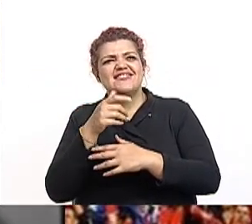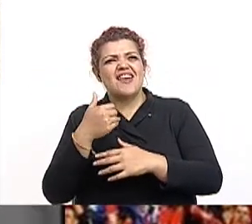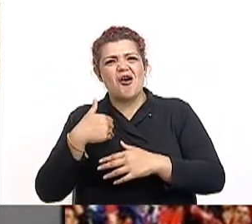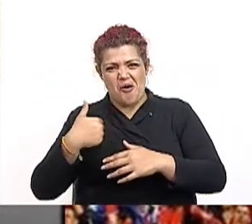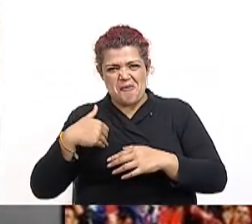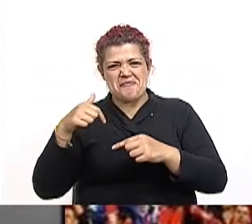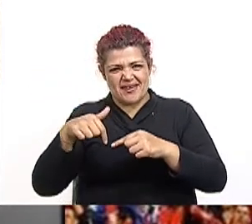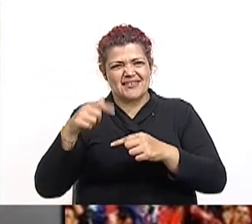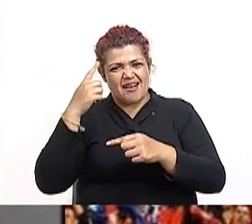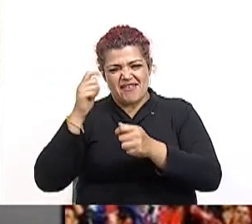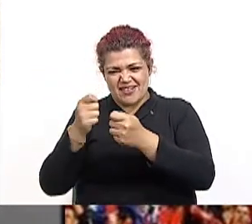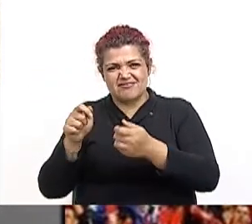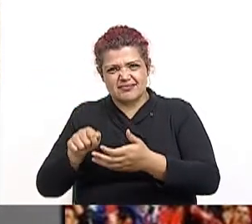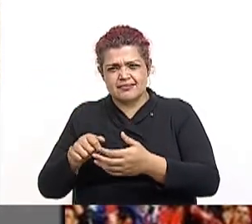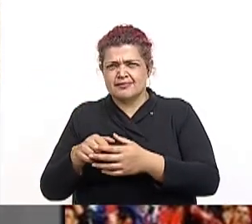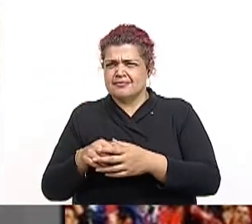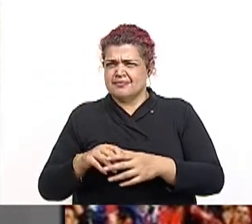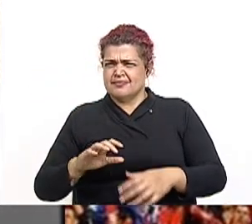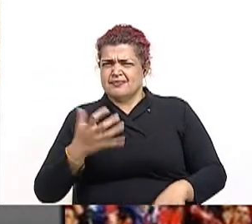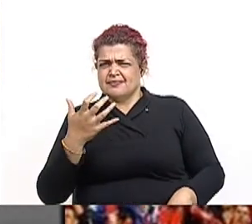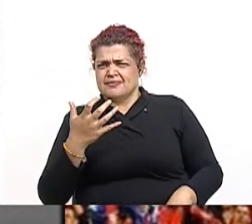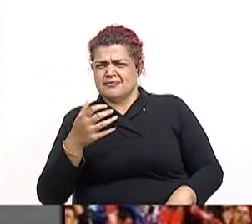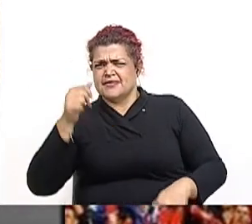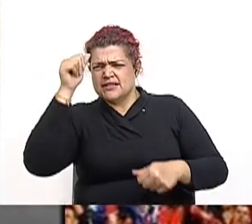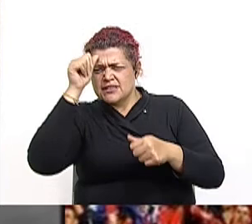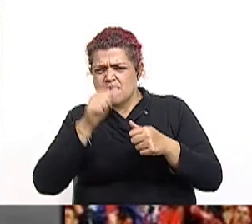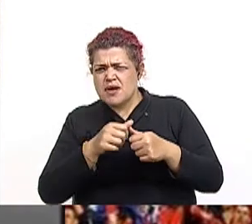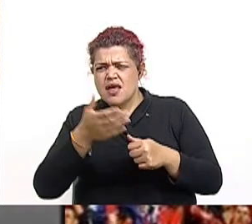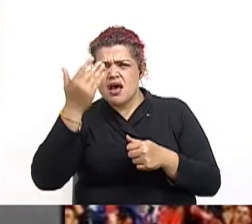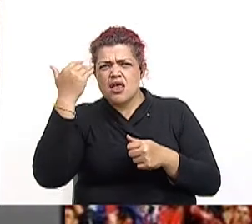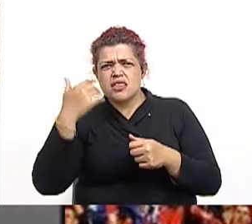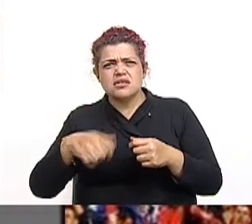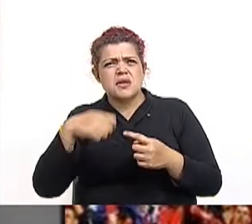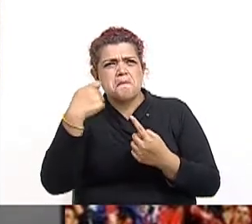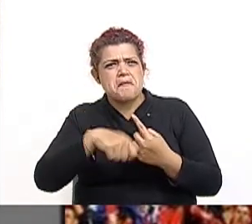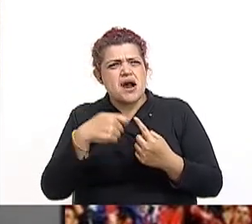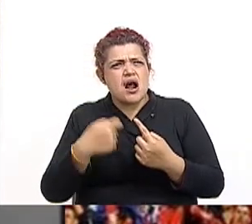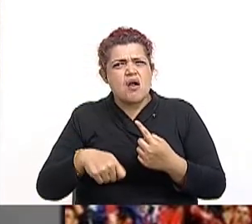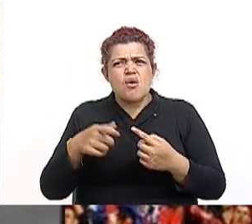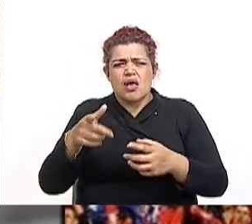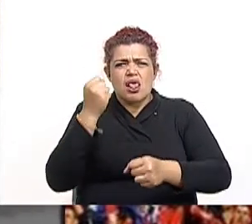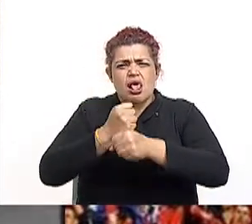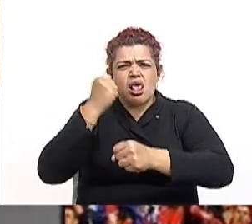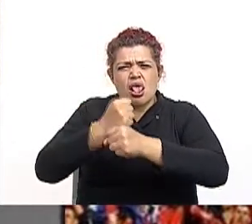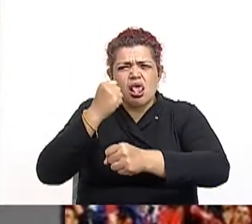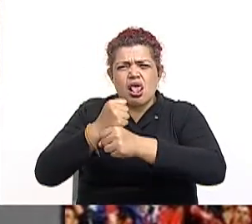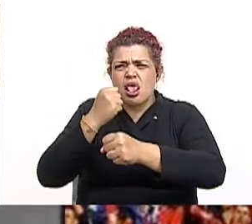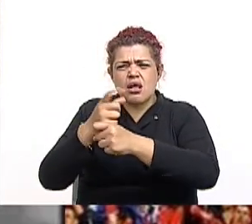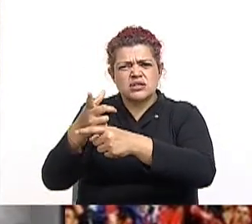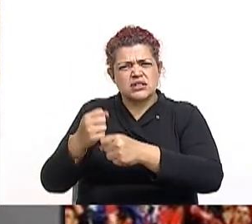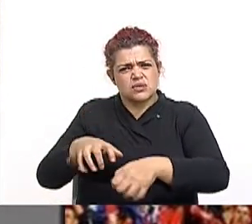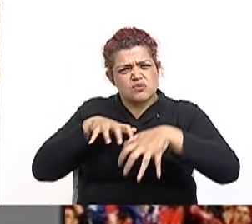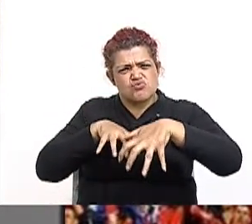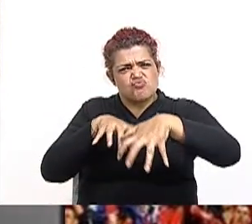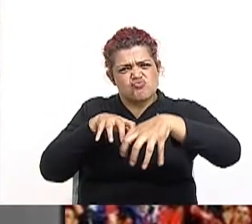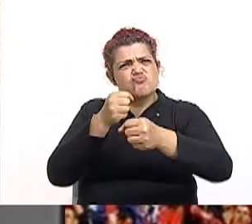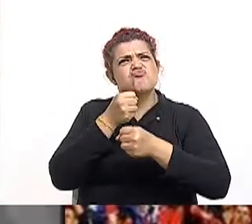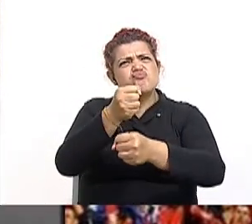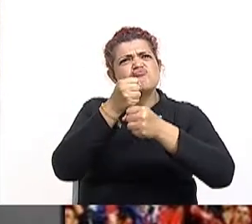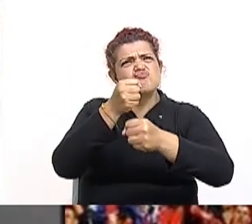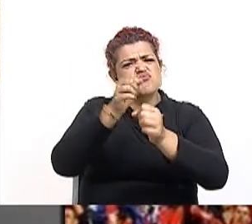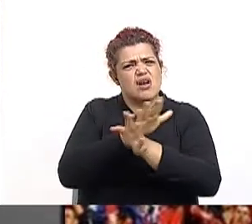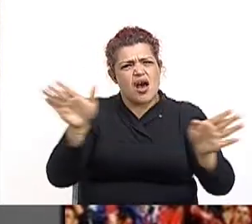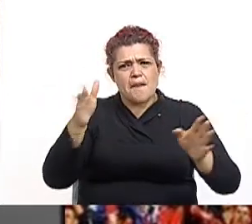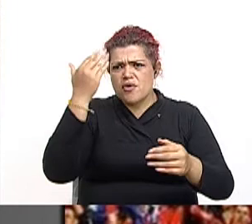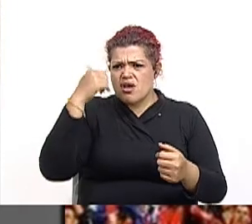levanta una pancarta que dice, huelga general, necesitamos medicinas para trabajar en la bananera. Polémica en este momento en el terreno de juego. Si quieres lograr